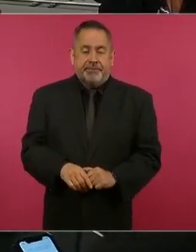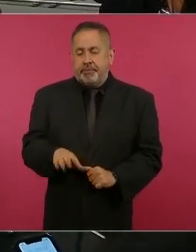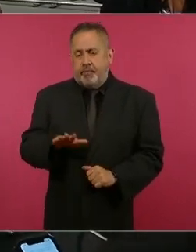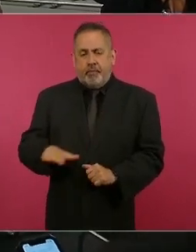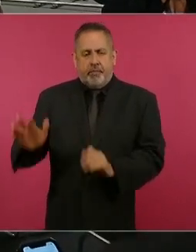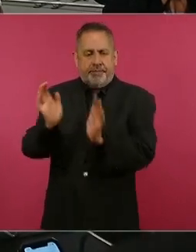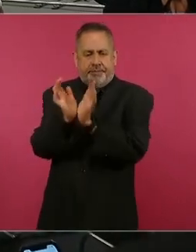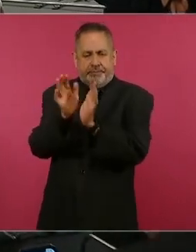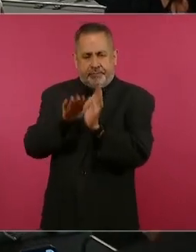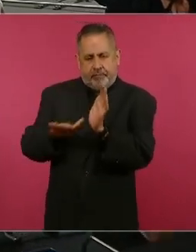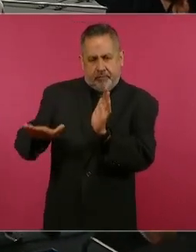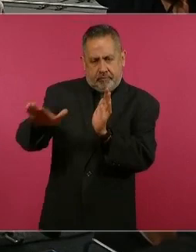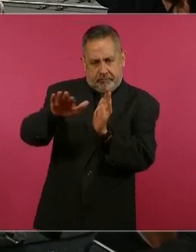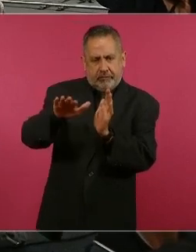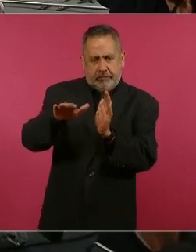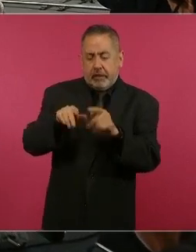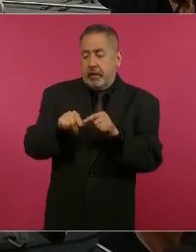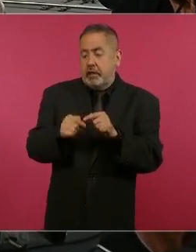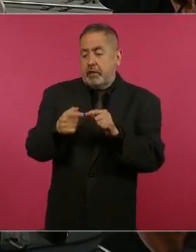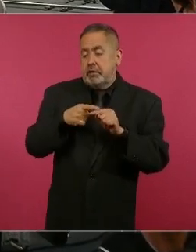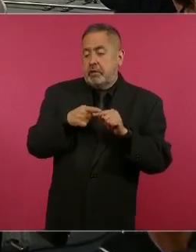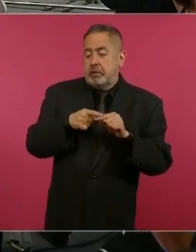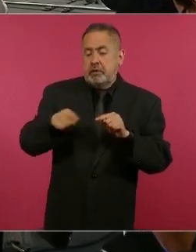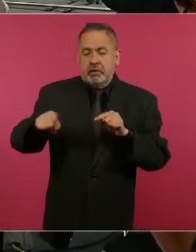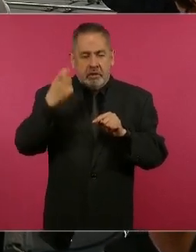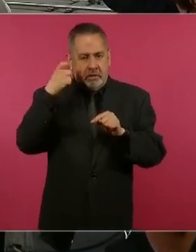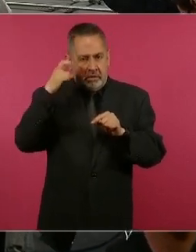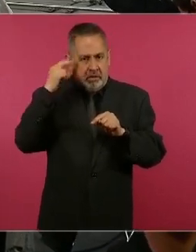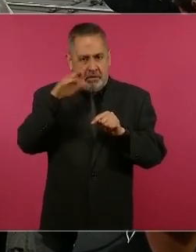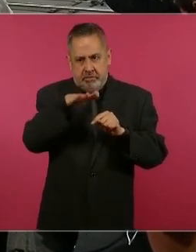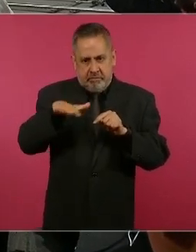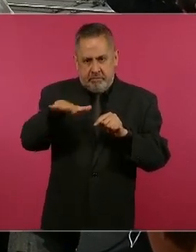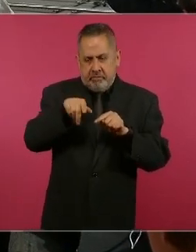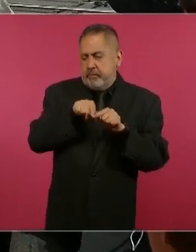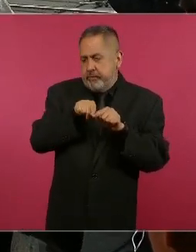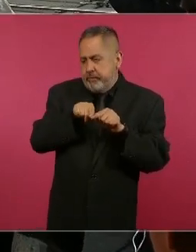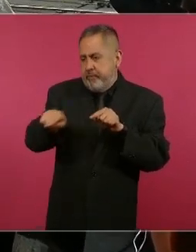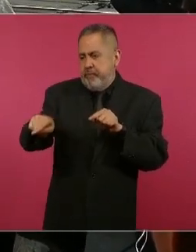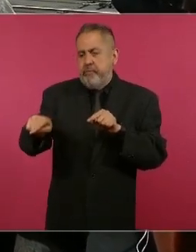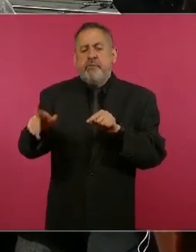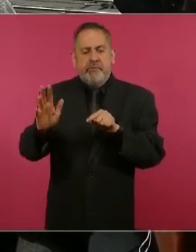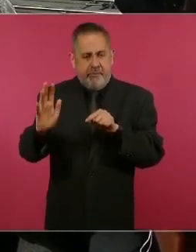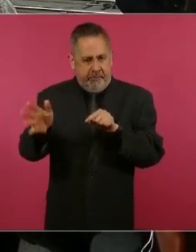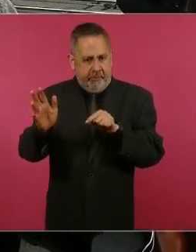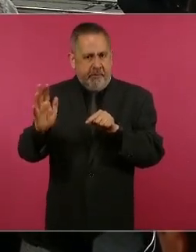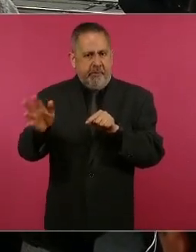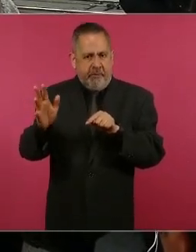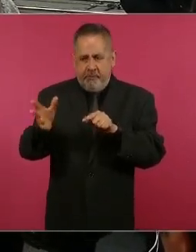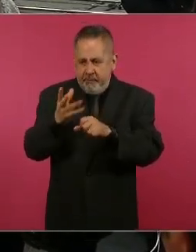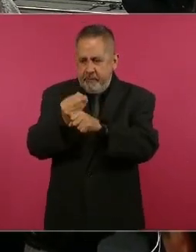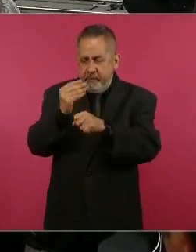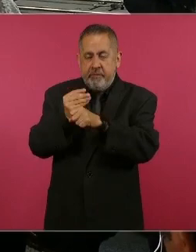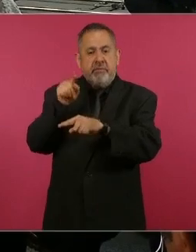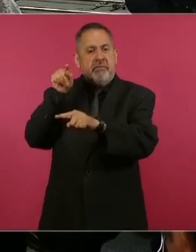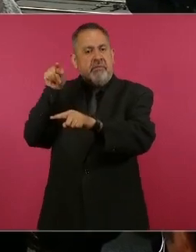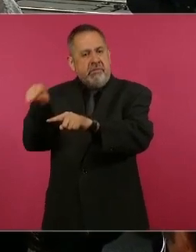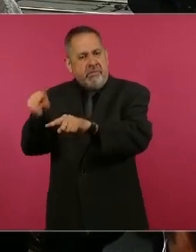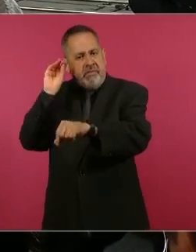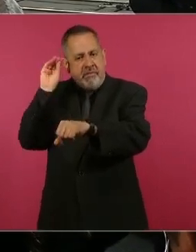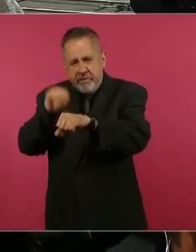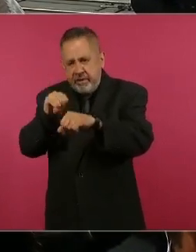península por la parte de Quintana Roo. Y estamos haciendo ahí un museo